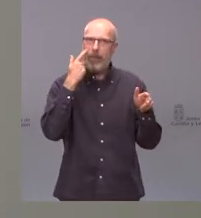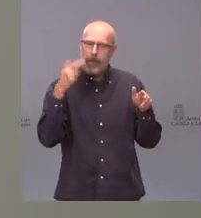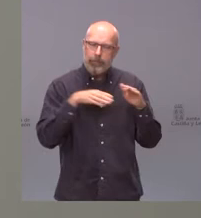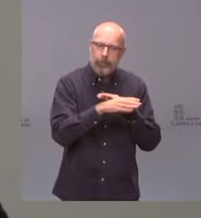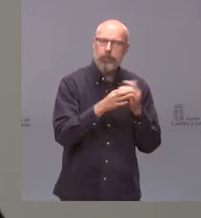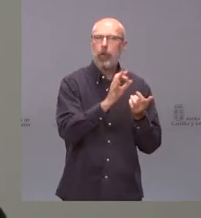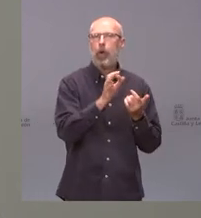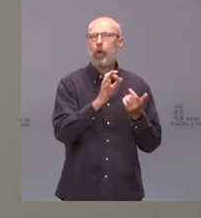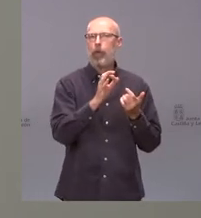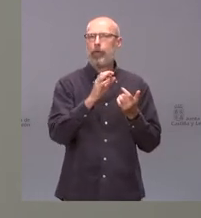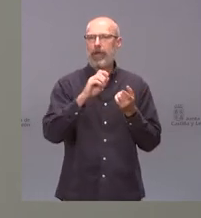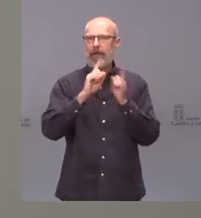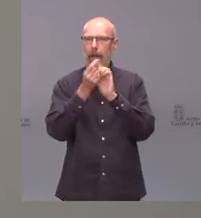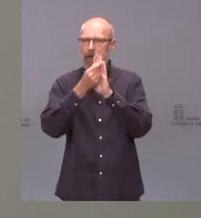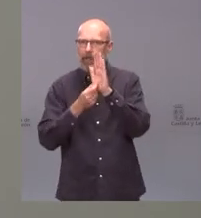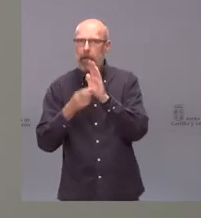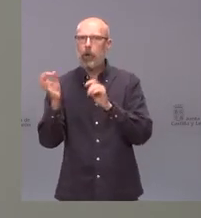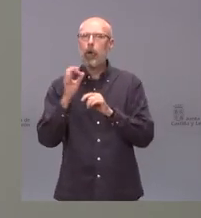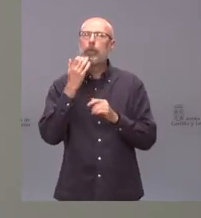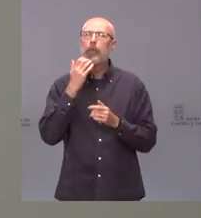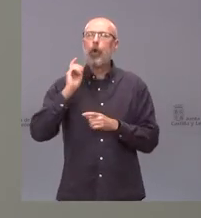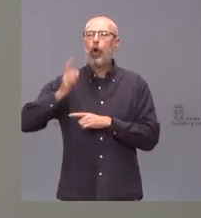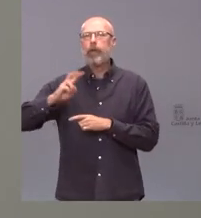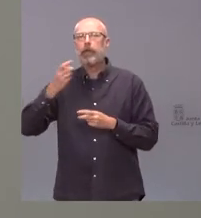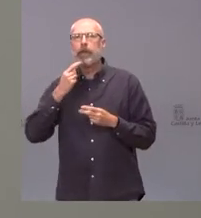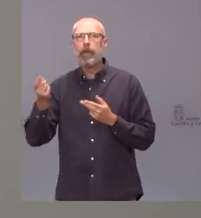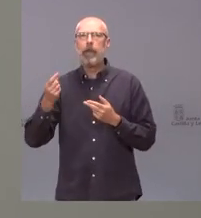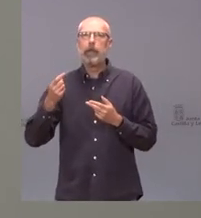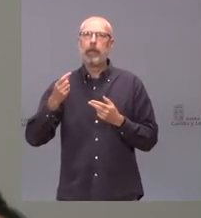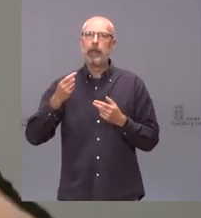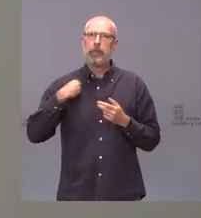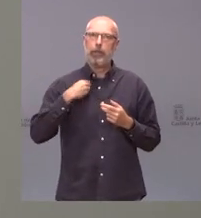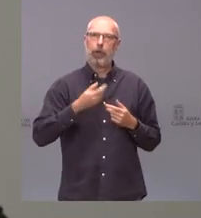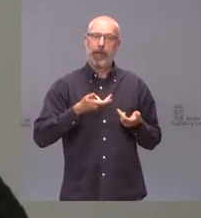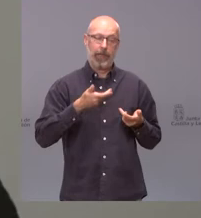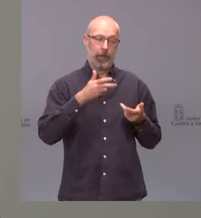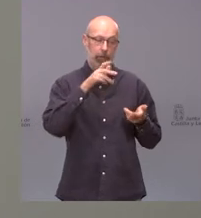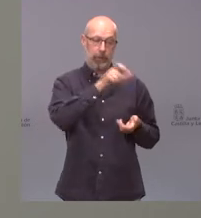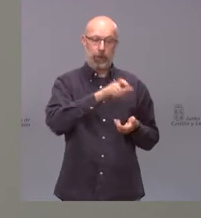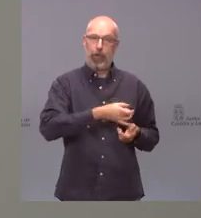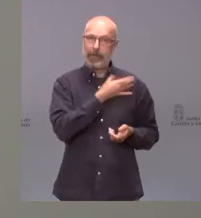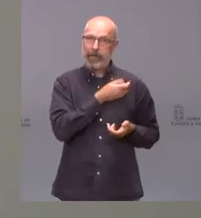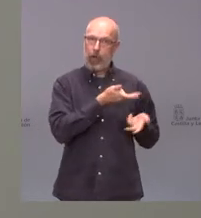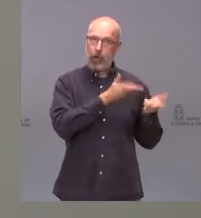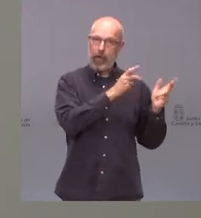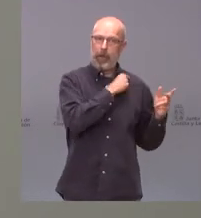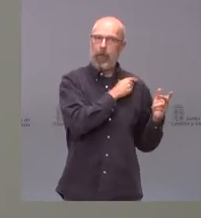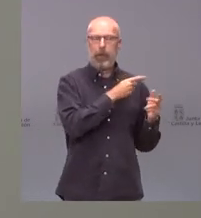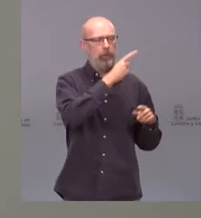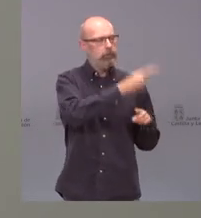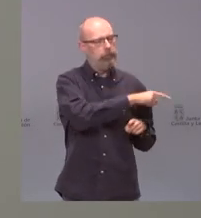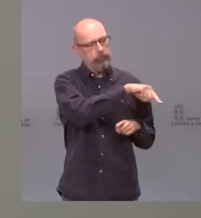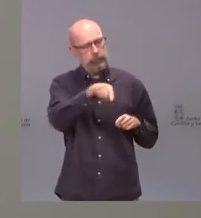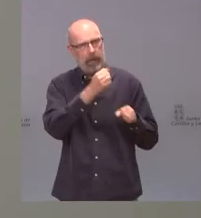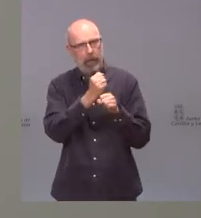liberados sindicales se tenían que incorporar de manera obligatoria y a los dos días en otras de las órdenes que sacaban